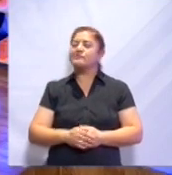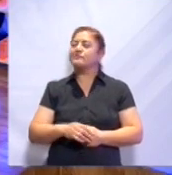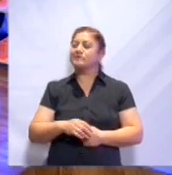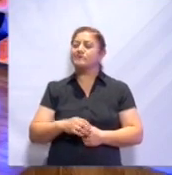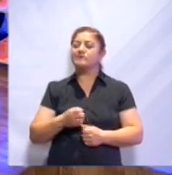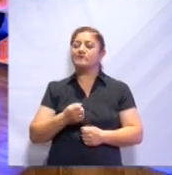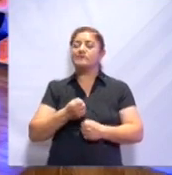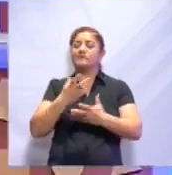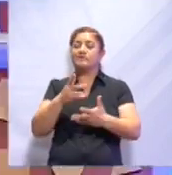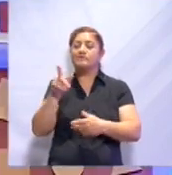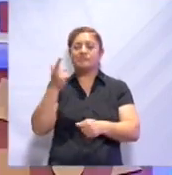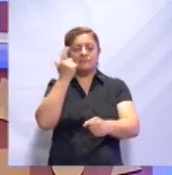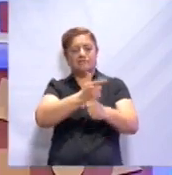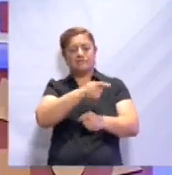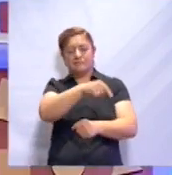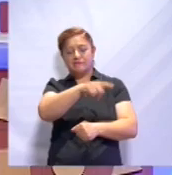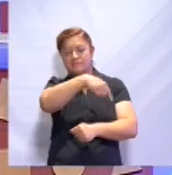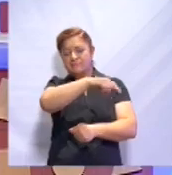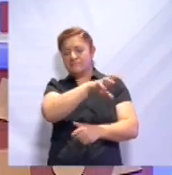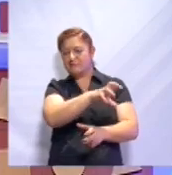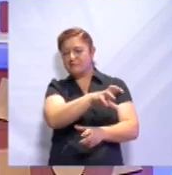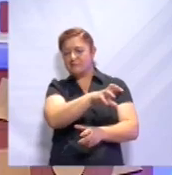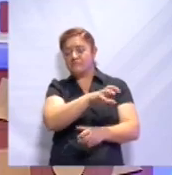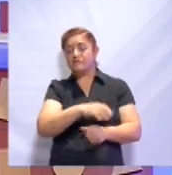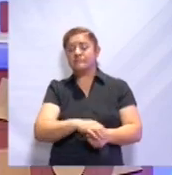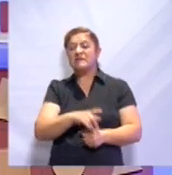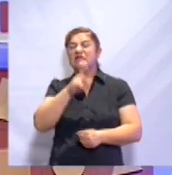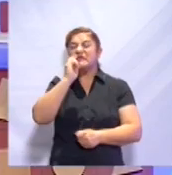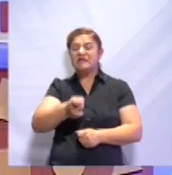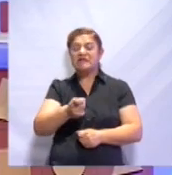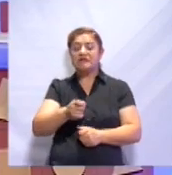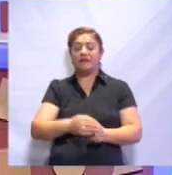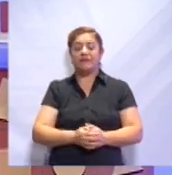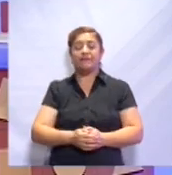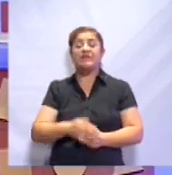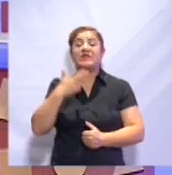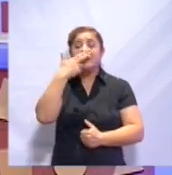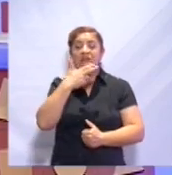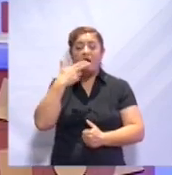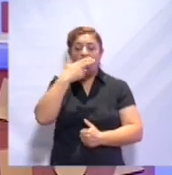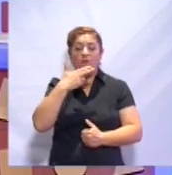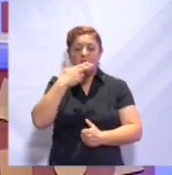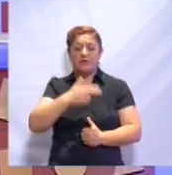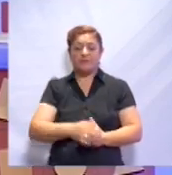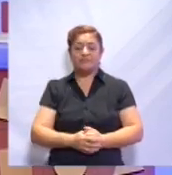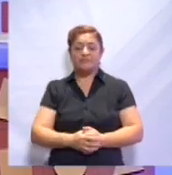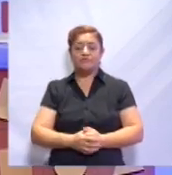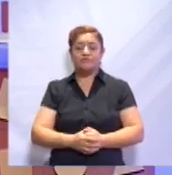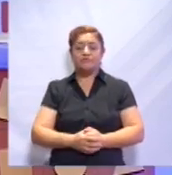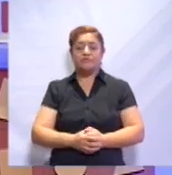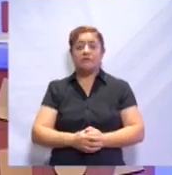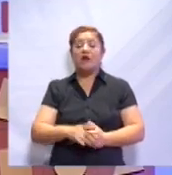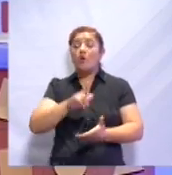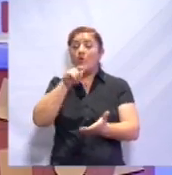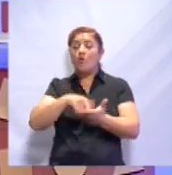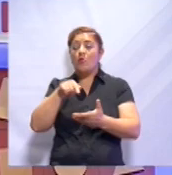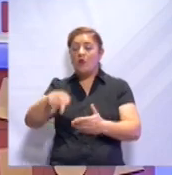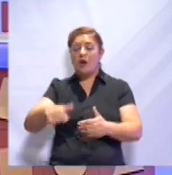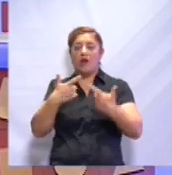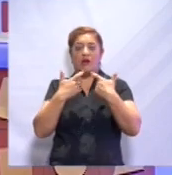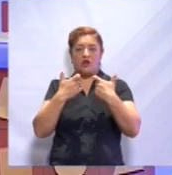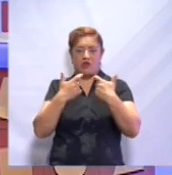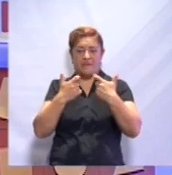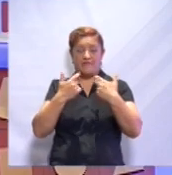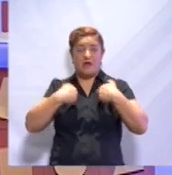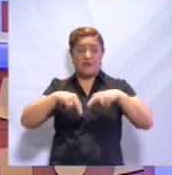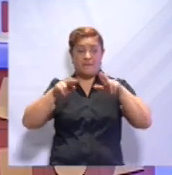va, la siguiente pista. El significado en agua del espacio geográfico representado